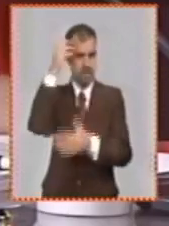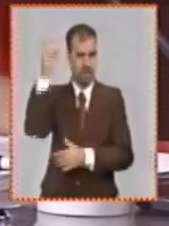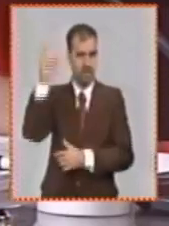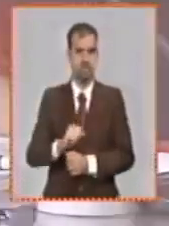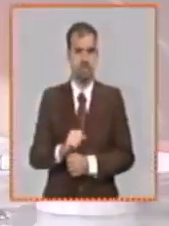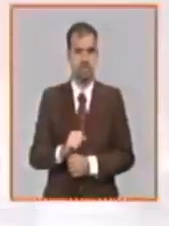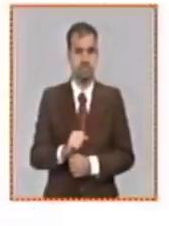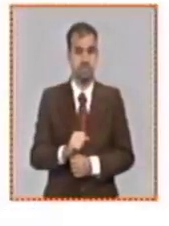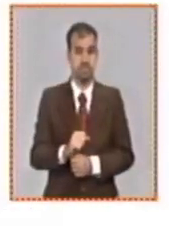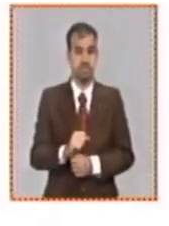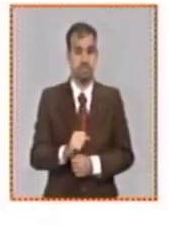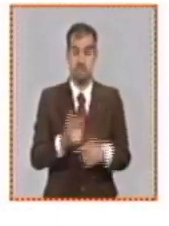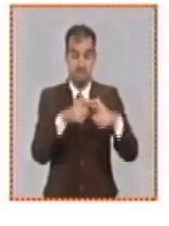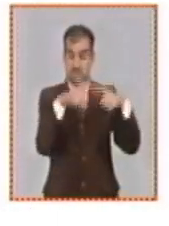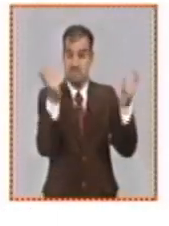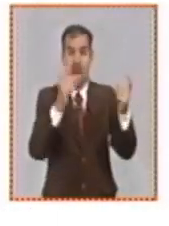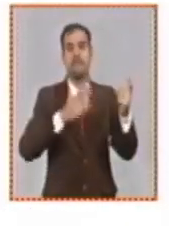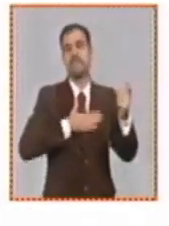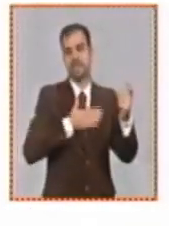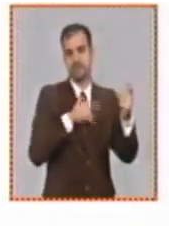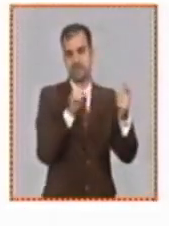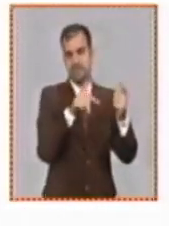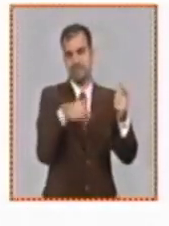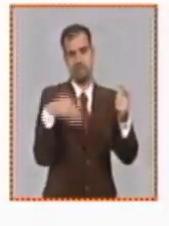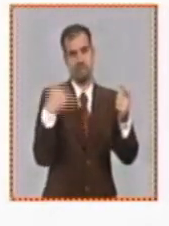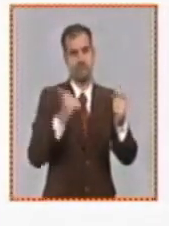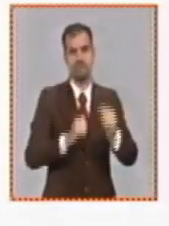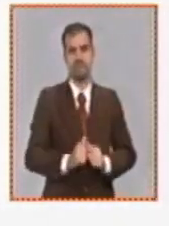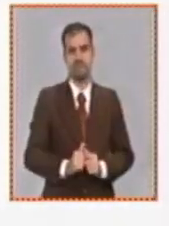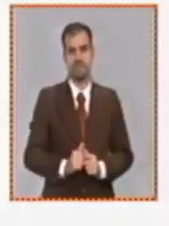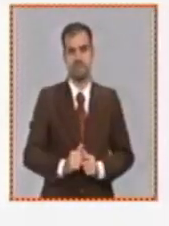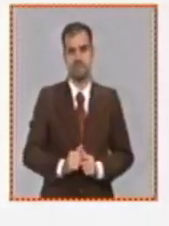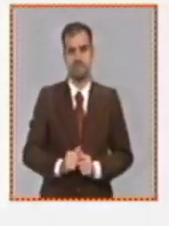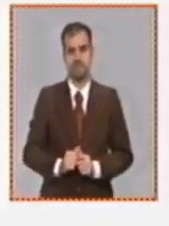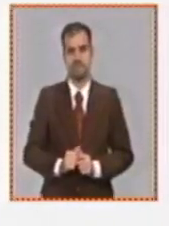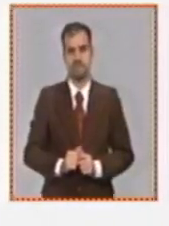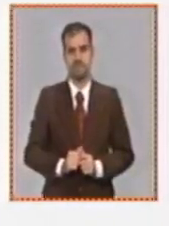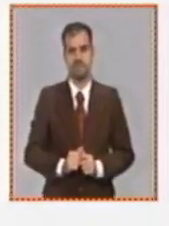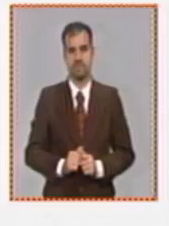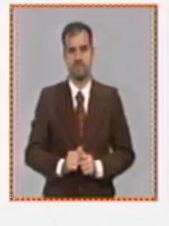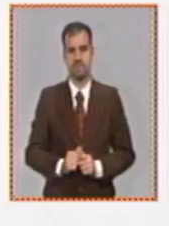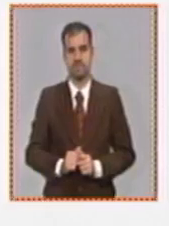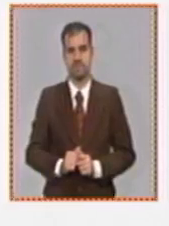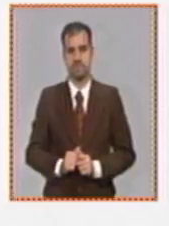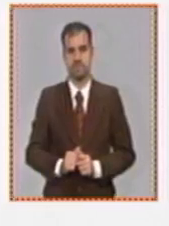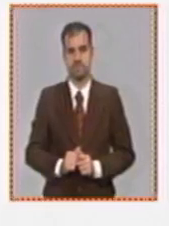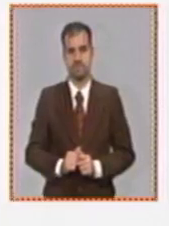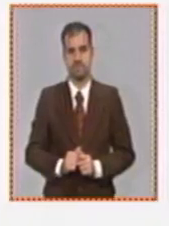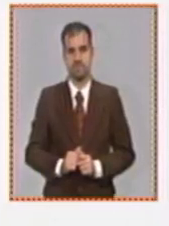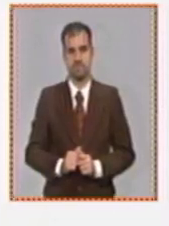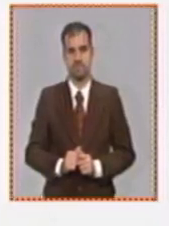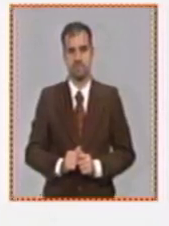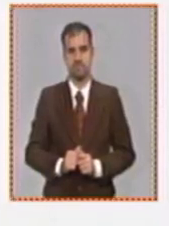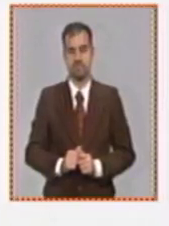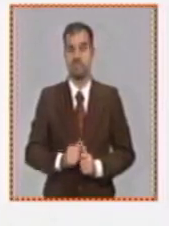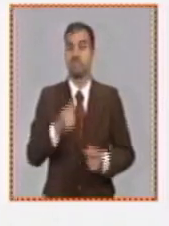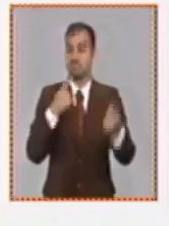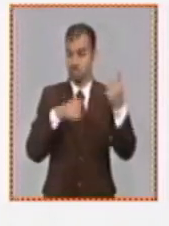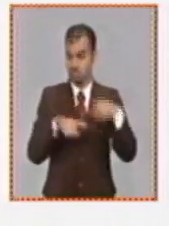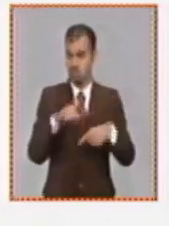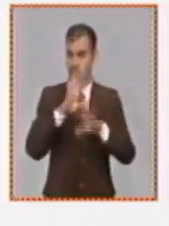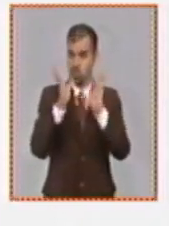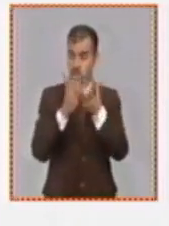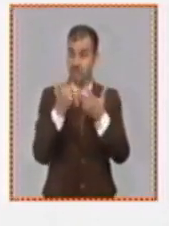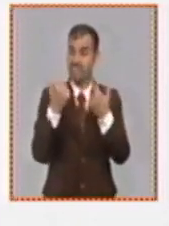56% en las entidades no estatales en esta etapa hemos dado también mucha importancia a que las medidas